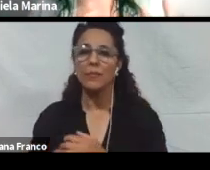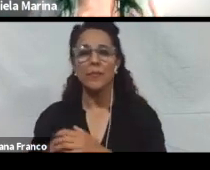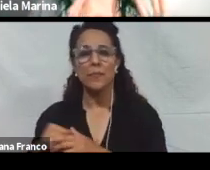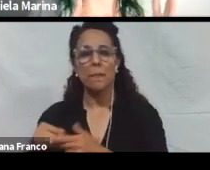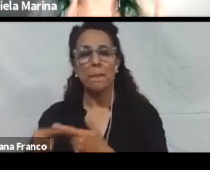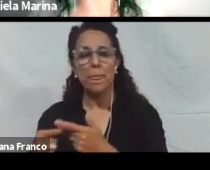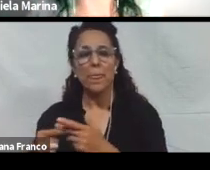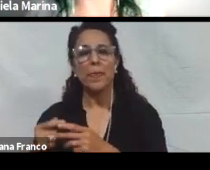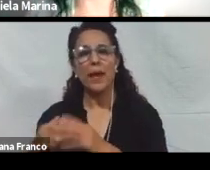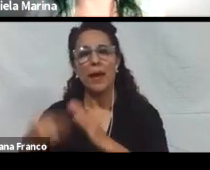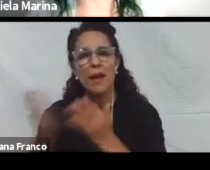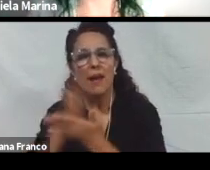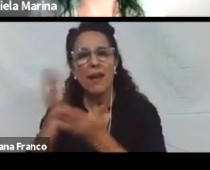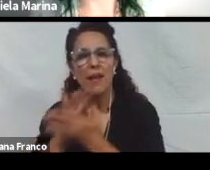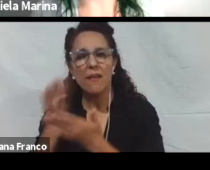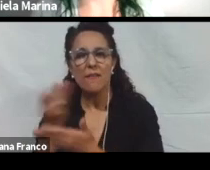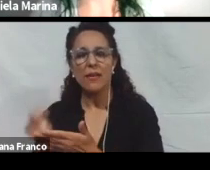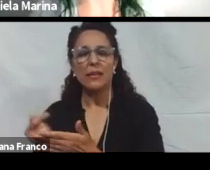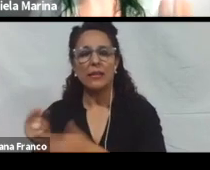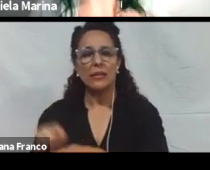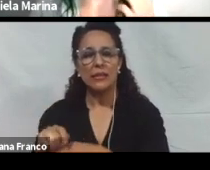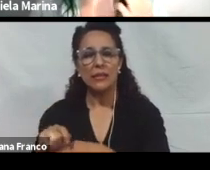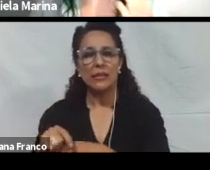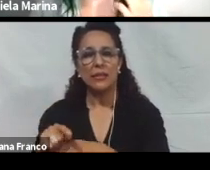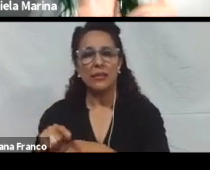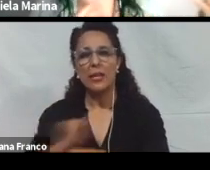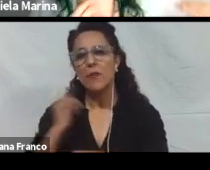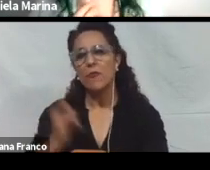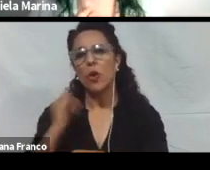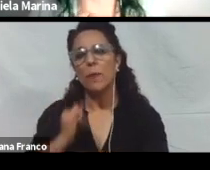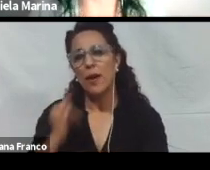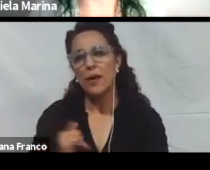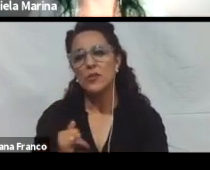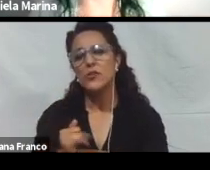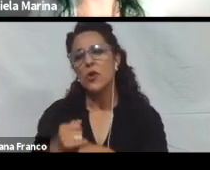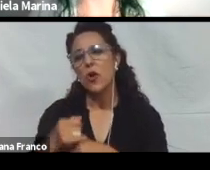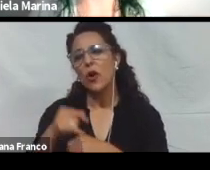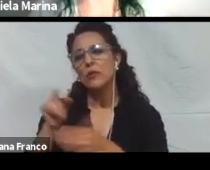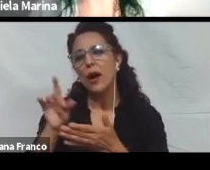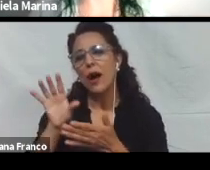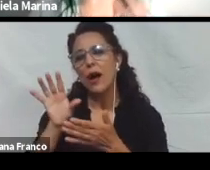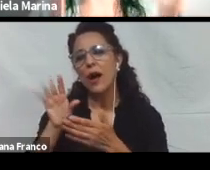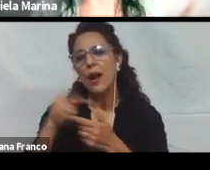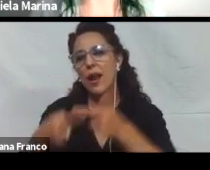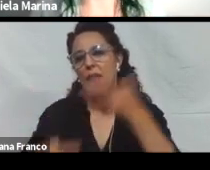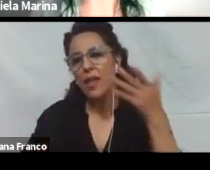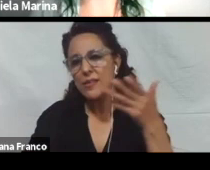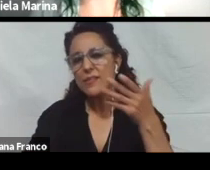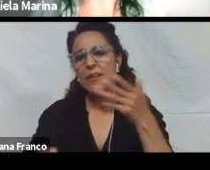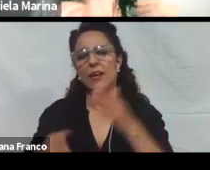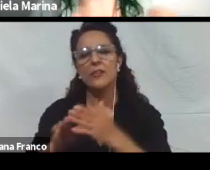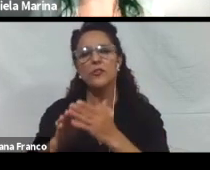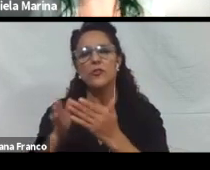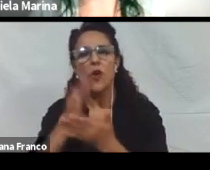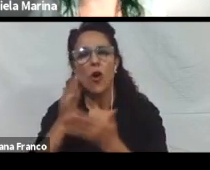relevar y organizar la información. Brindarles pautas para categorizar esa información. Es decir, todo aquello que tiene que ver